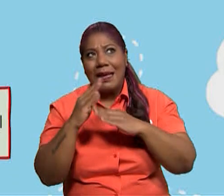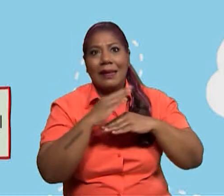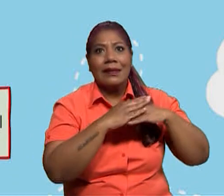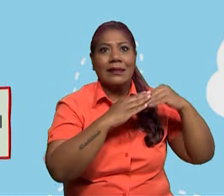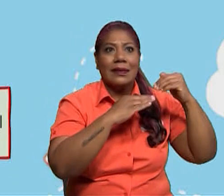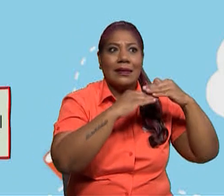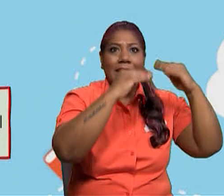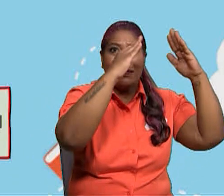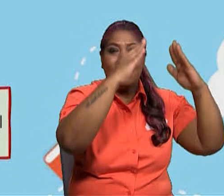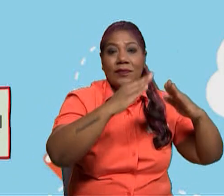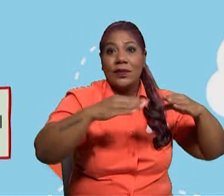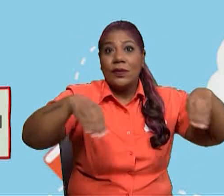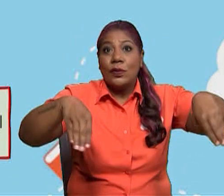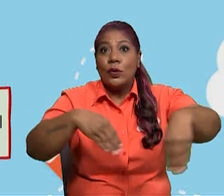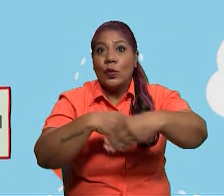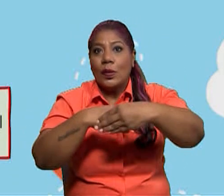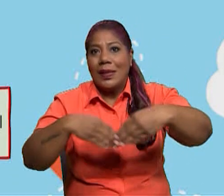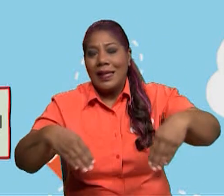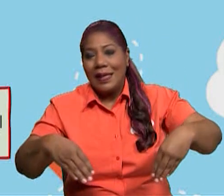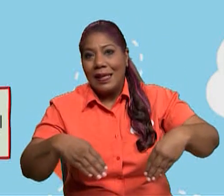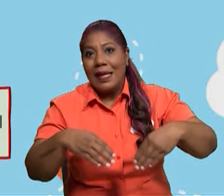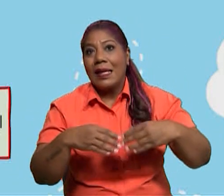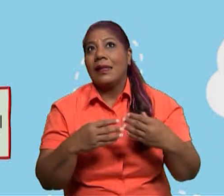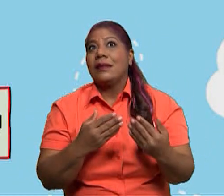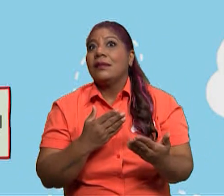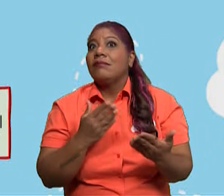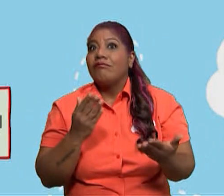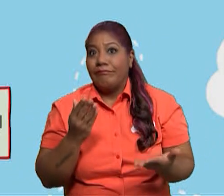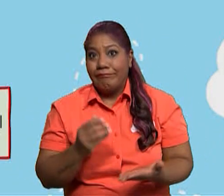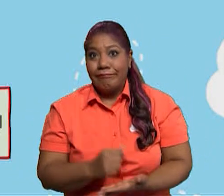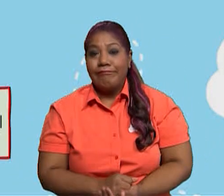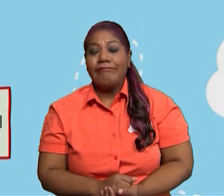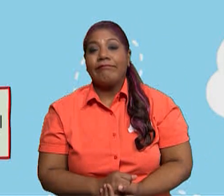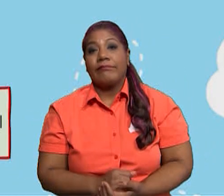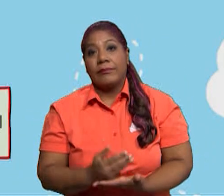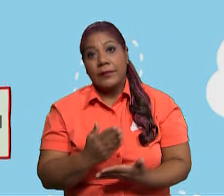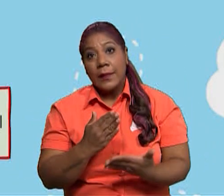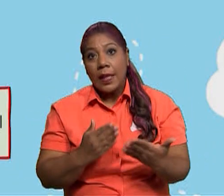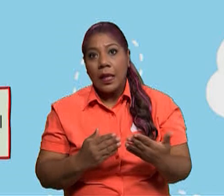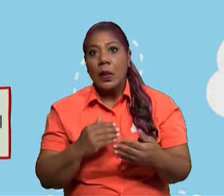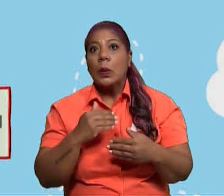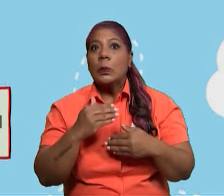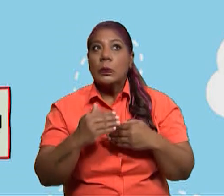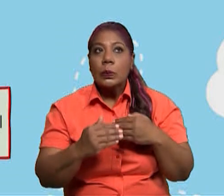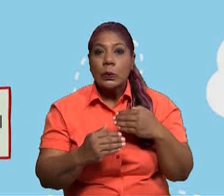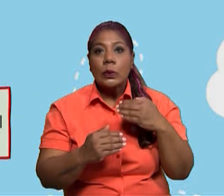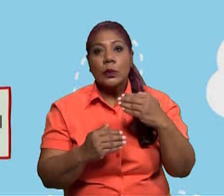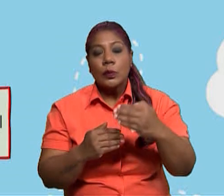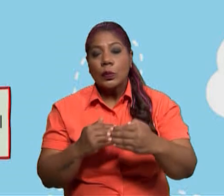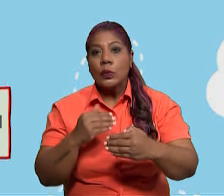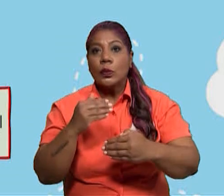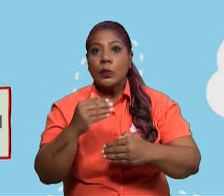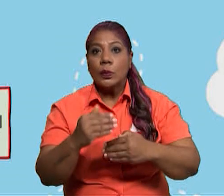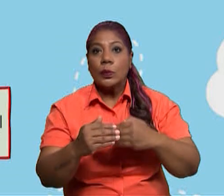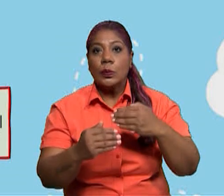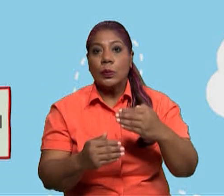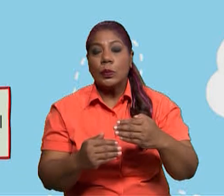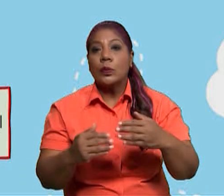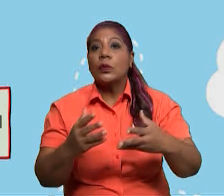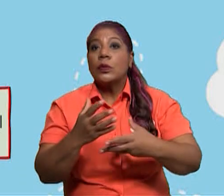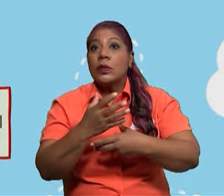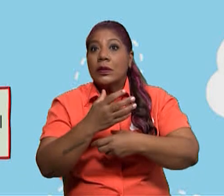desastres naturales. Son desastres que algunos se pueden recuperar con el paso del tiempo, como es la construcción de